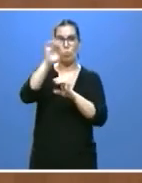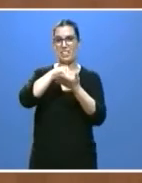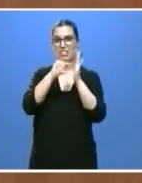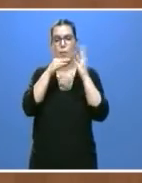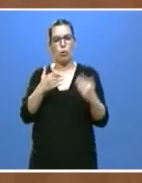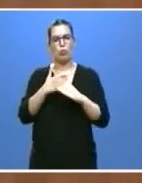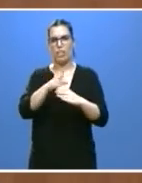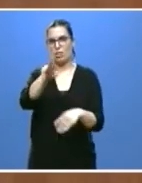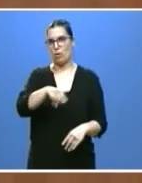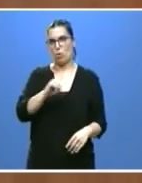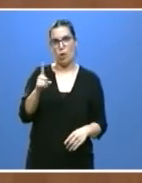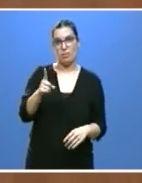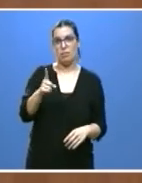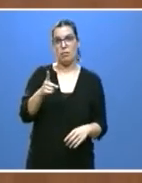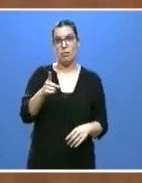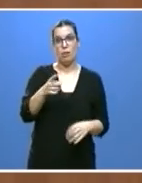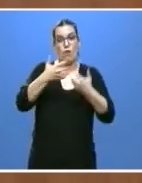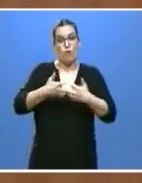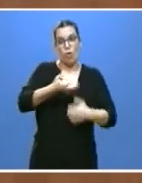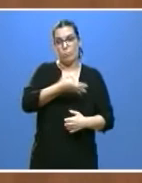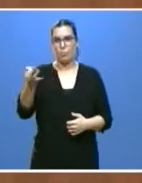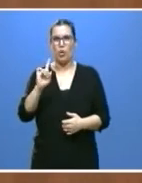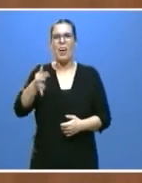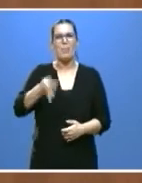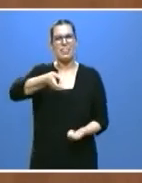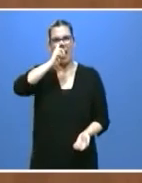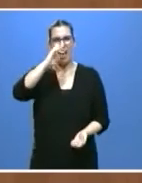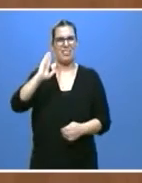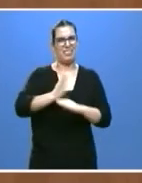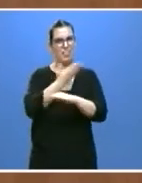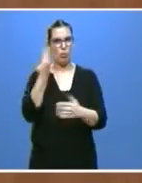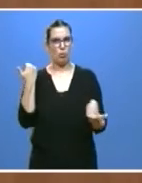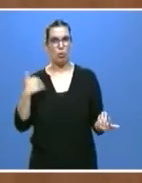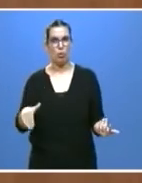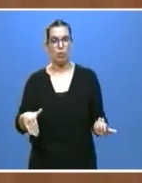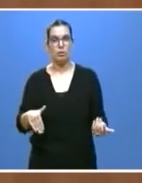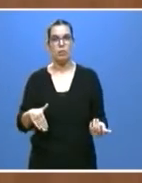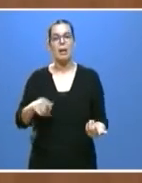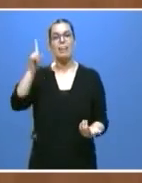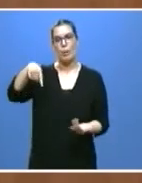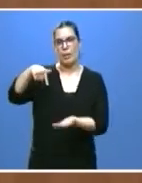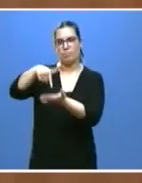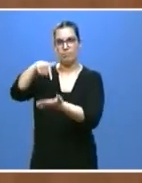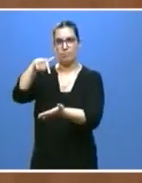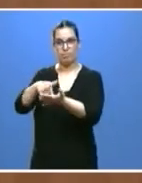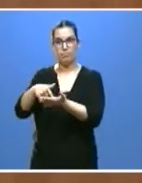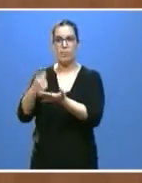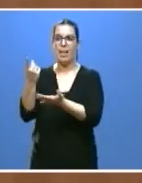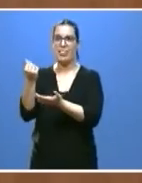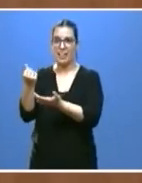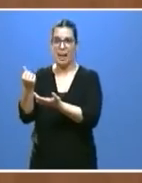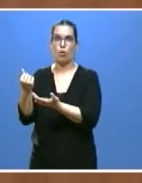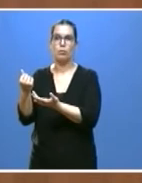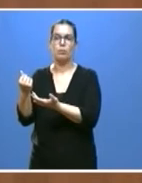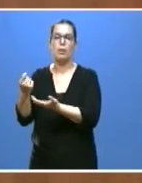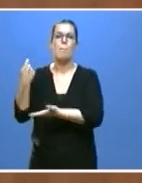es ineficaz y además es caduco también exigimos el reintegro de las cantidades pendientes por el IVA